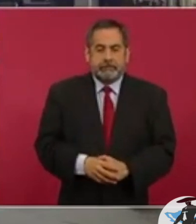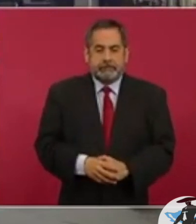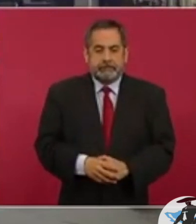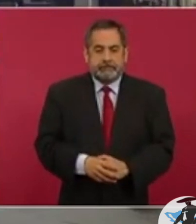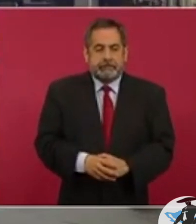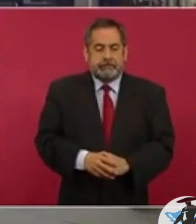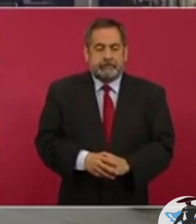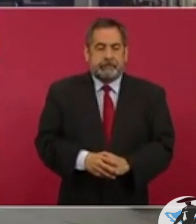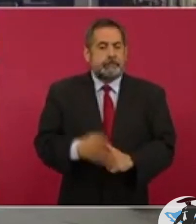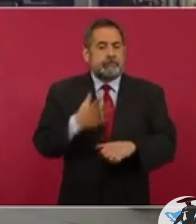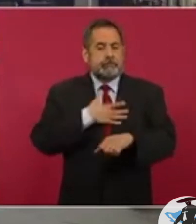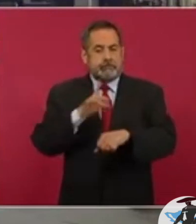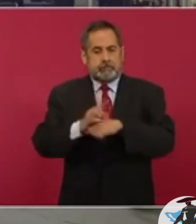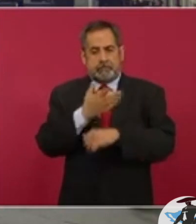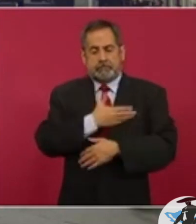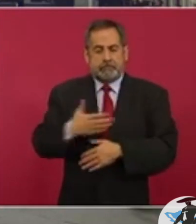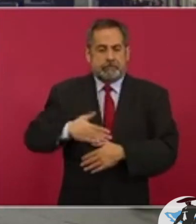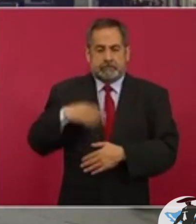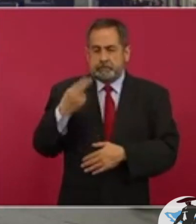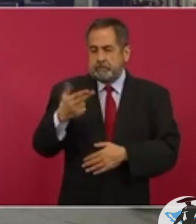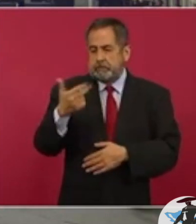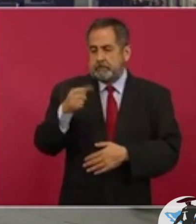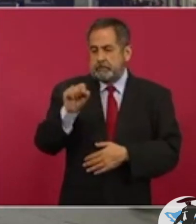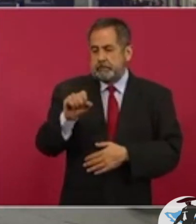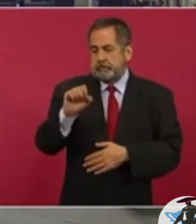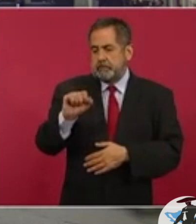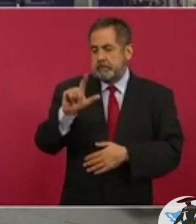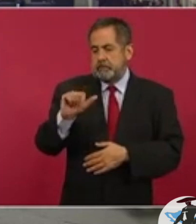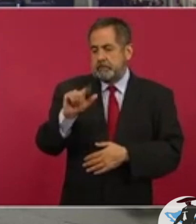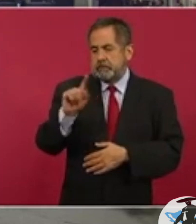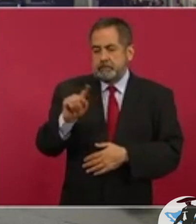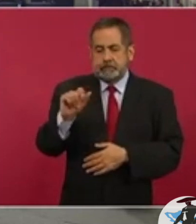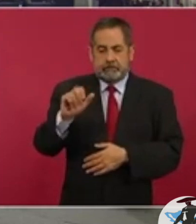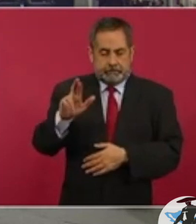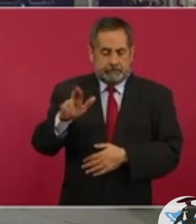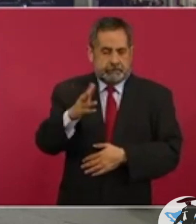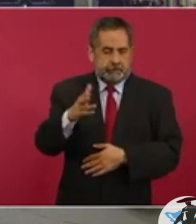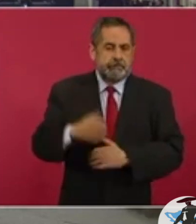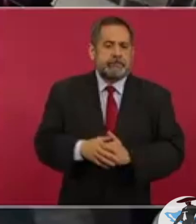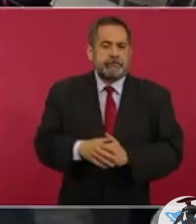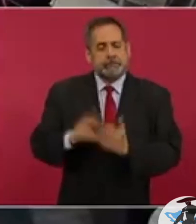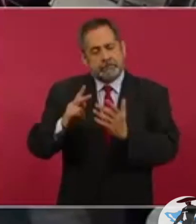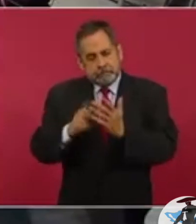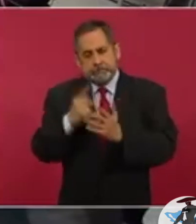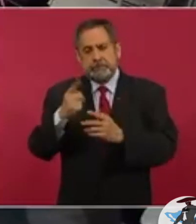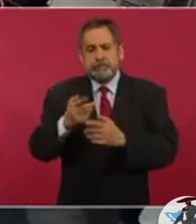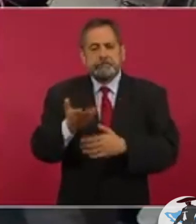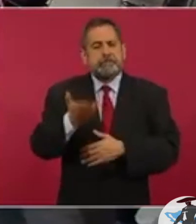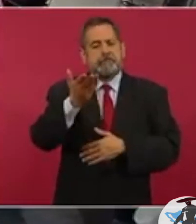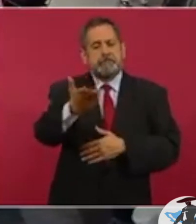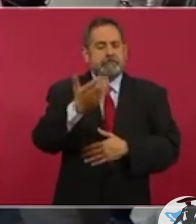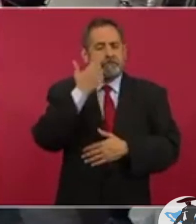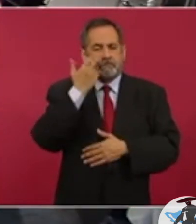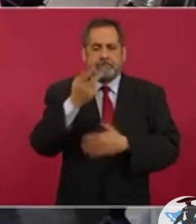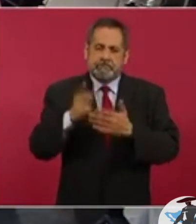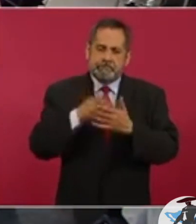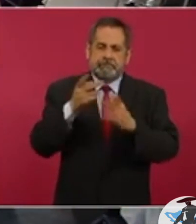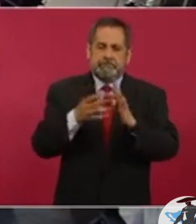Buenos días, presidente. Jan Salazar de Noticiero en Redes. Yo quisiera insistir para plantearle de esta manera